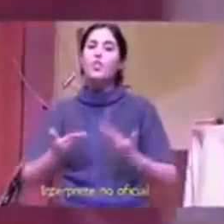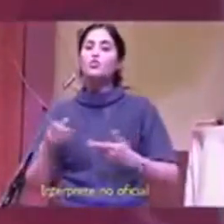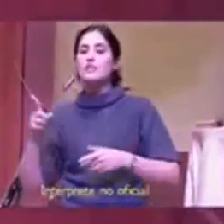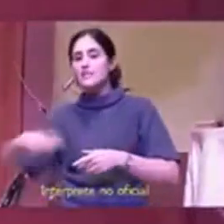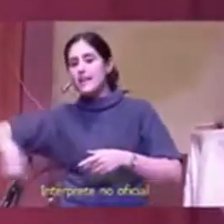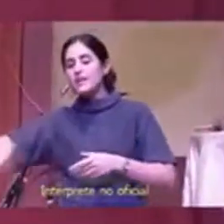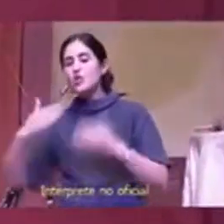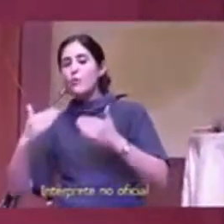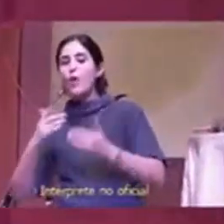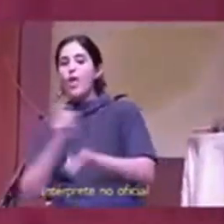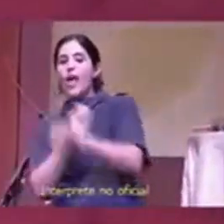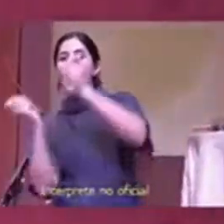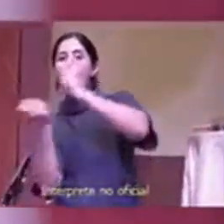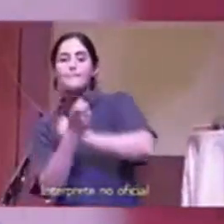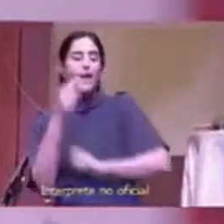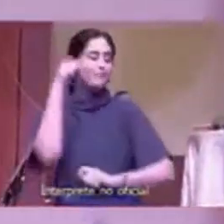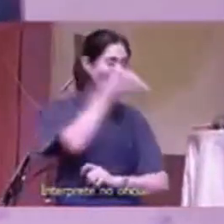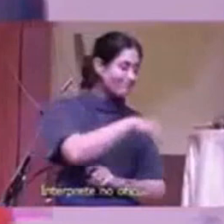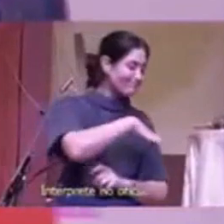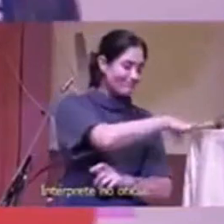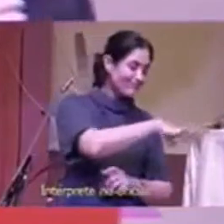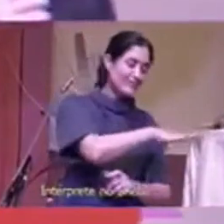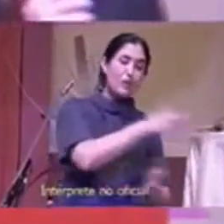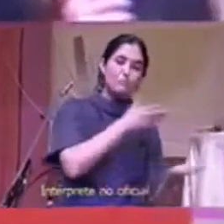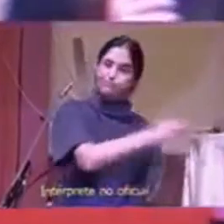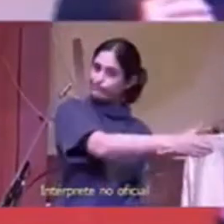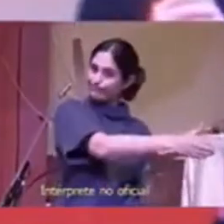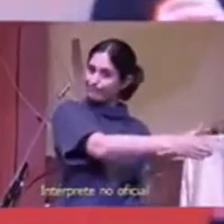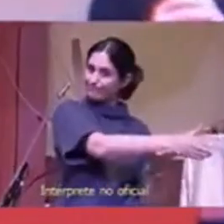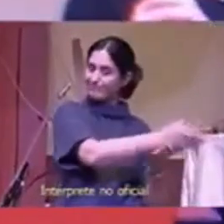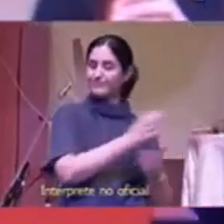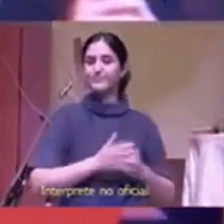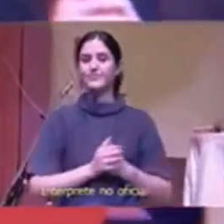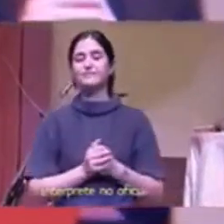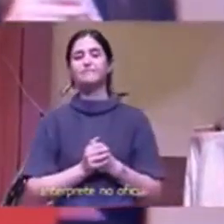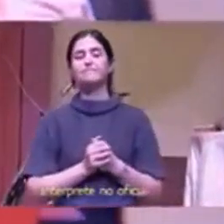corriente del río y va a llegar a esa gente como iglesia